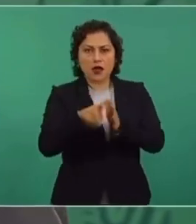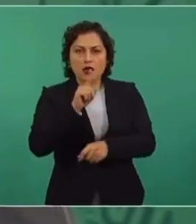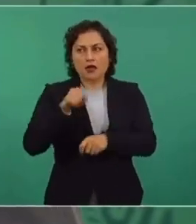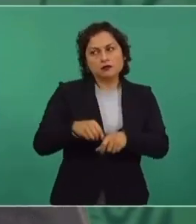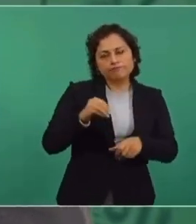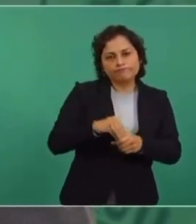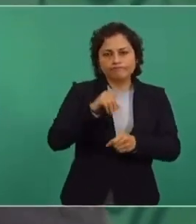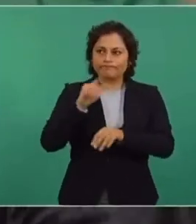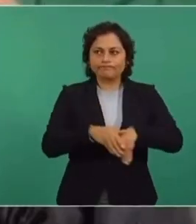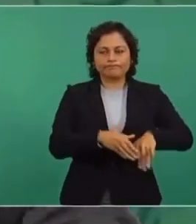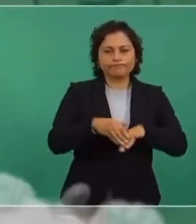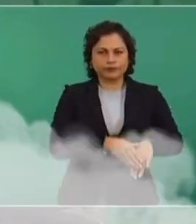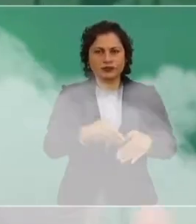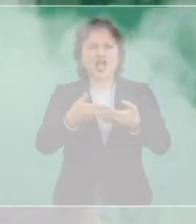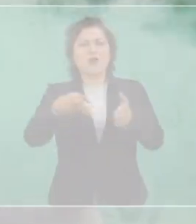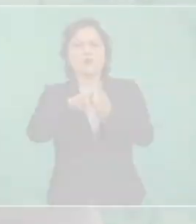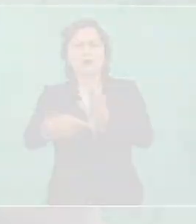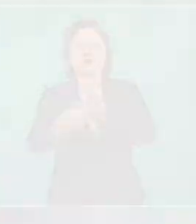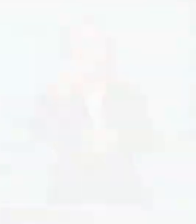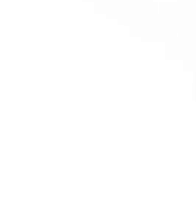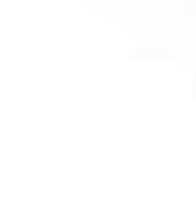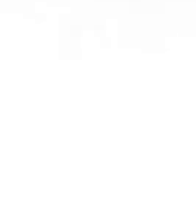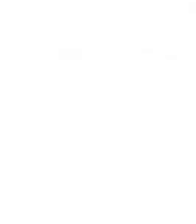lo que queremos es ocultar información.